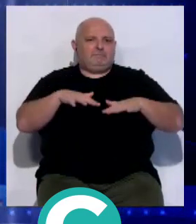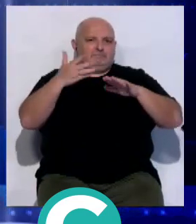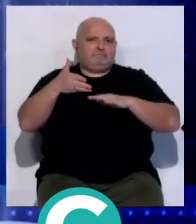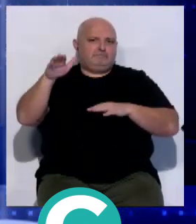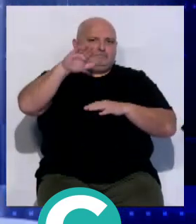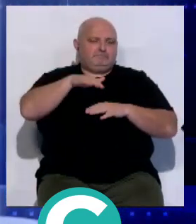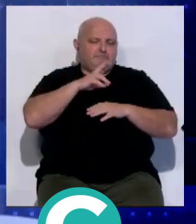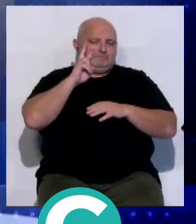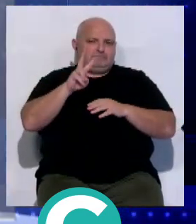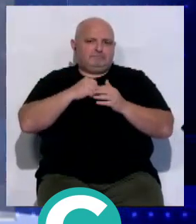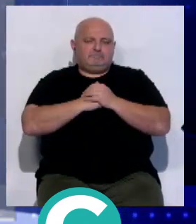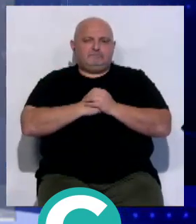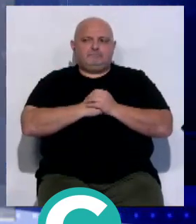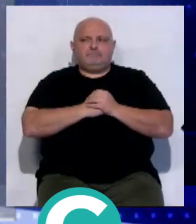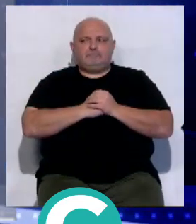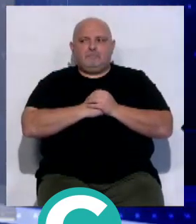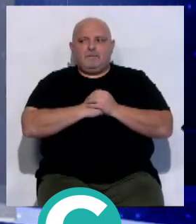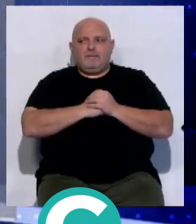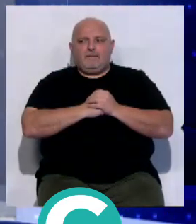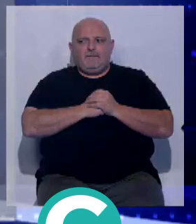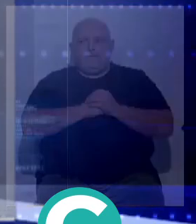ofrecemos la tabla de oleajes y mareas.